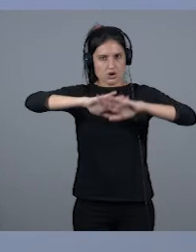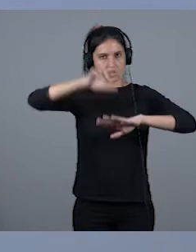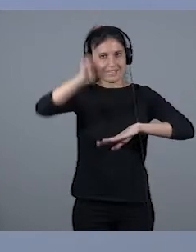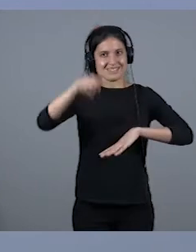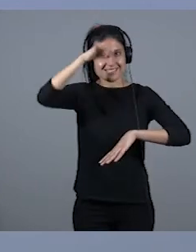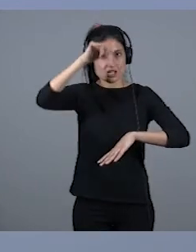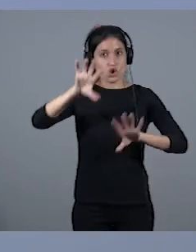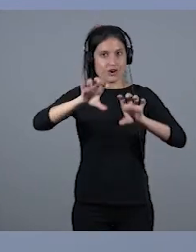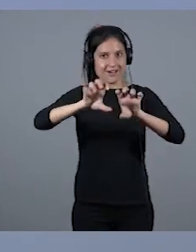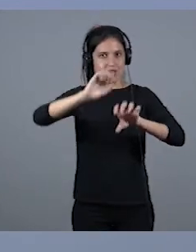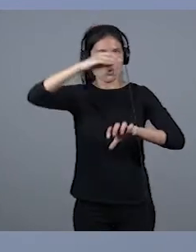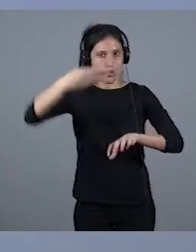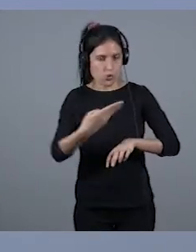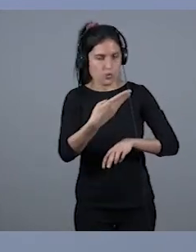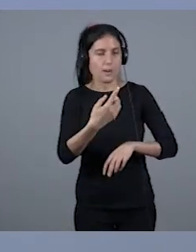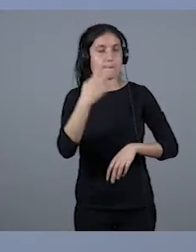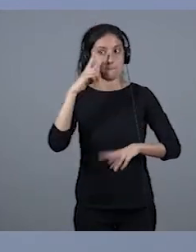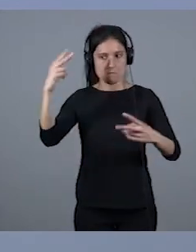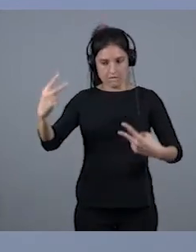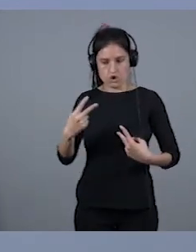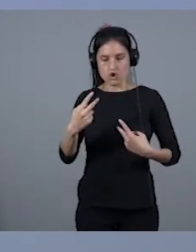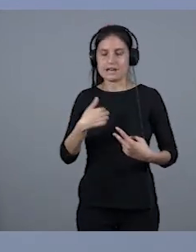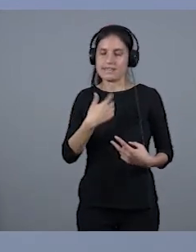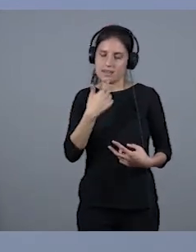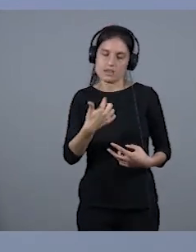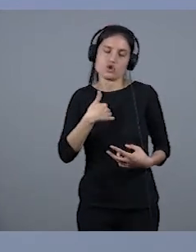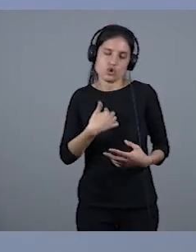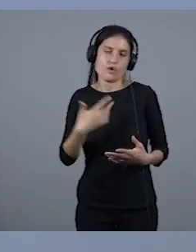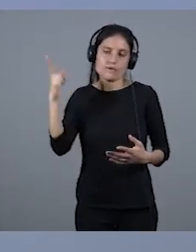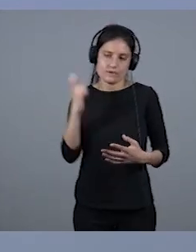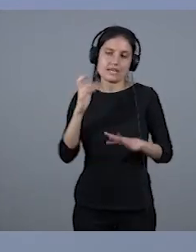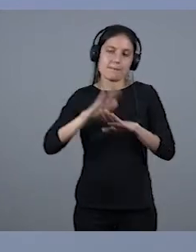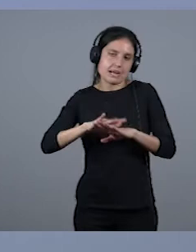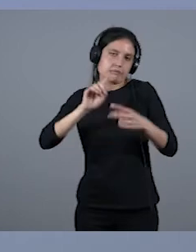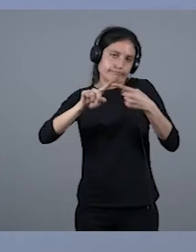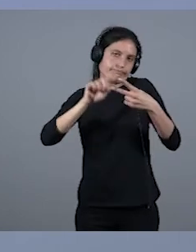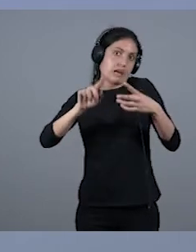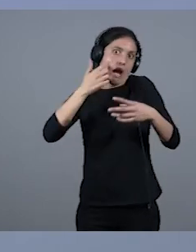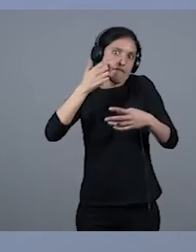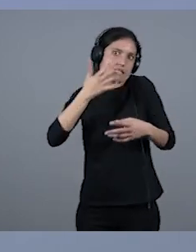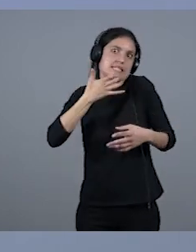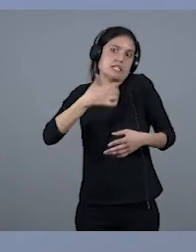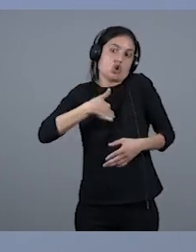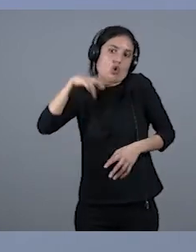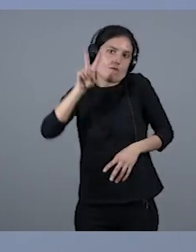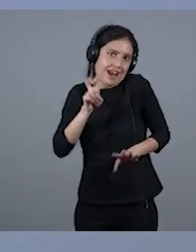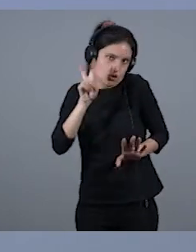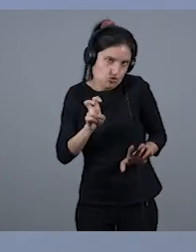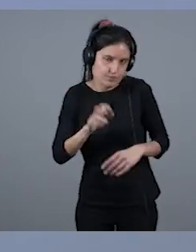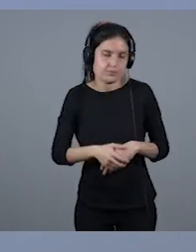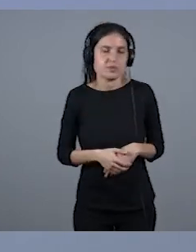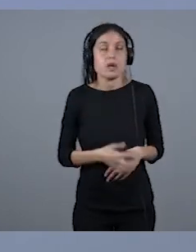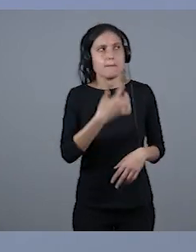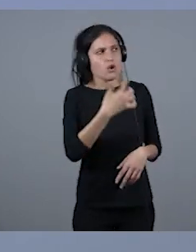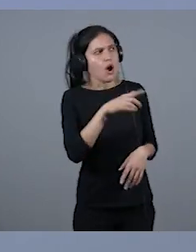de la Rosa, me vio, me dijo, digo, mira, yo vine a hacer esto para ver si valgo para esto o no. Me dijo, ah, pues mira qué bien, a lo mejor